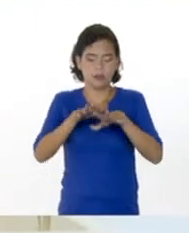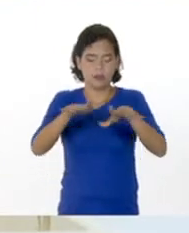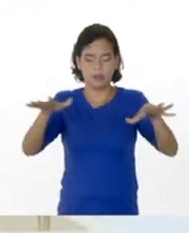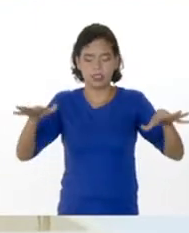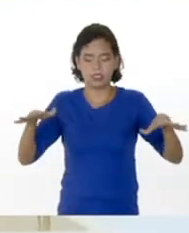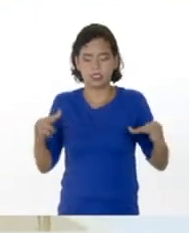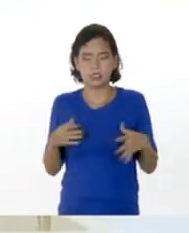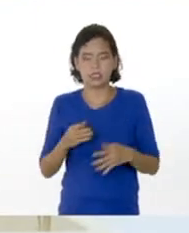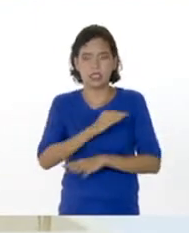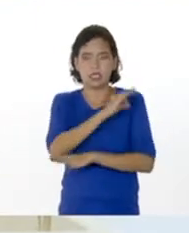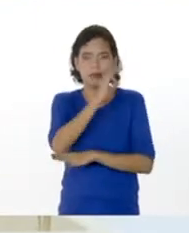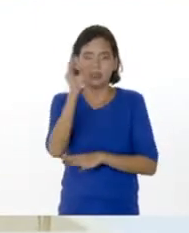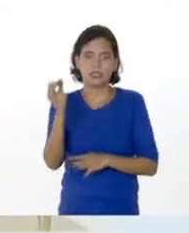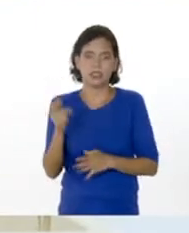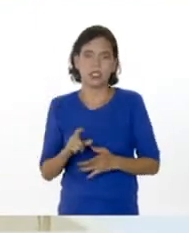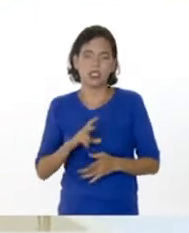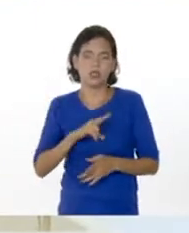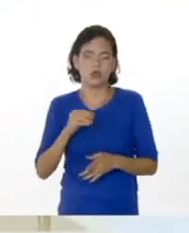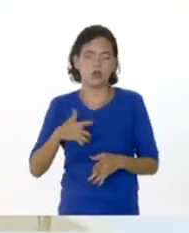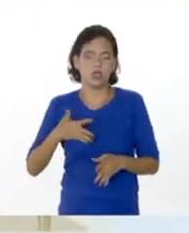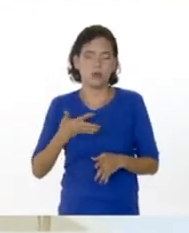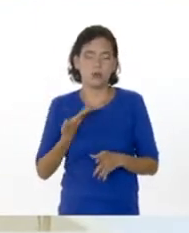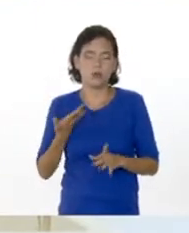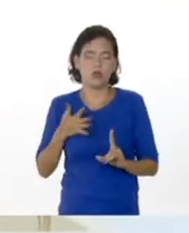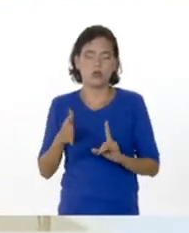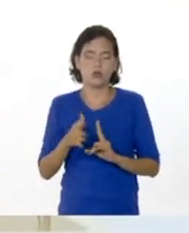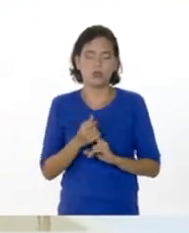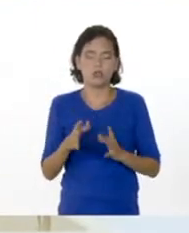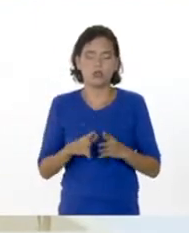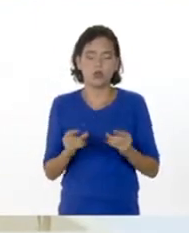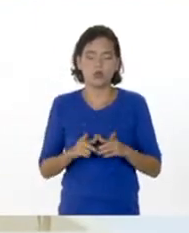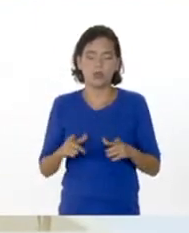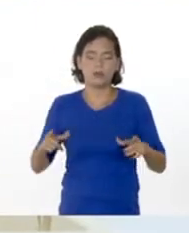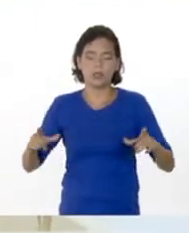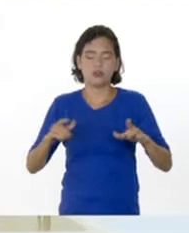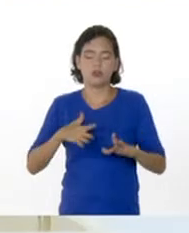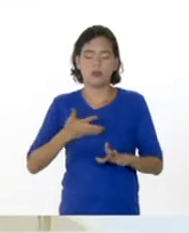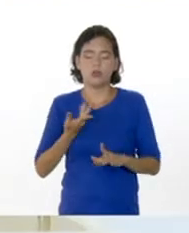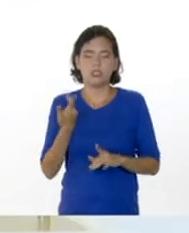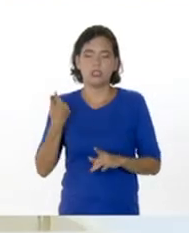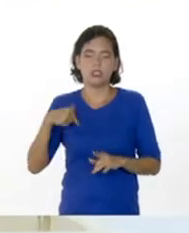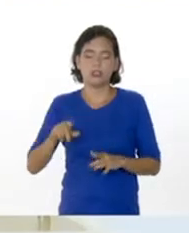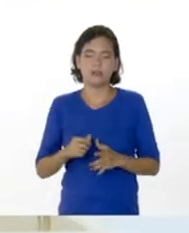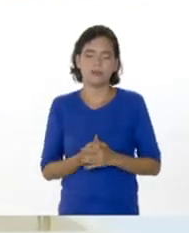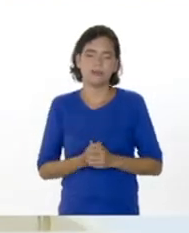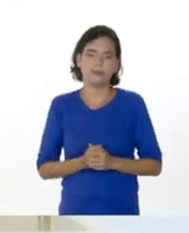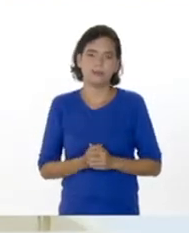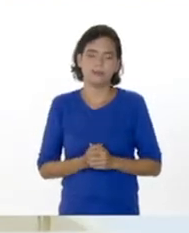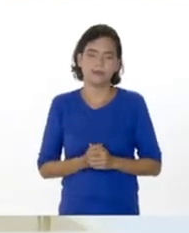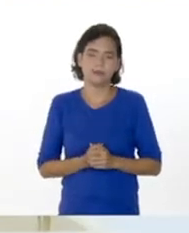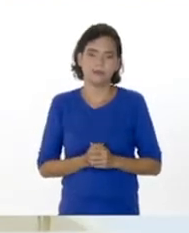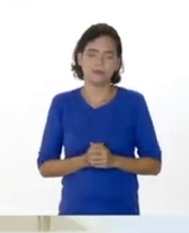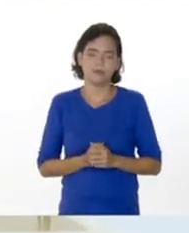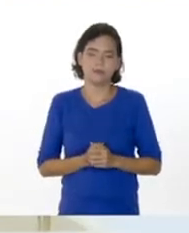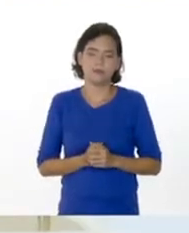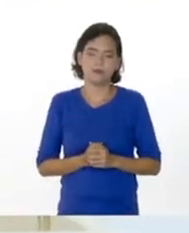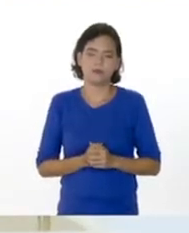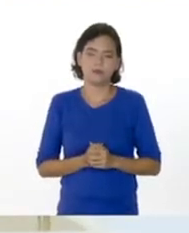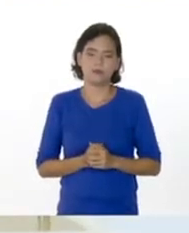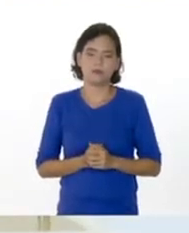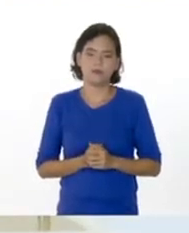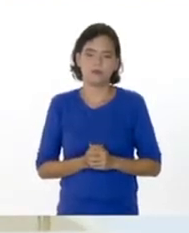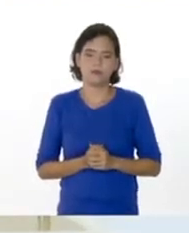el ambiente y ocupar todo el volumen posible, todo el espacio posible, manteniéndose una presión constante.